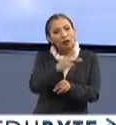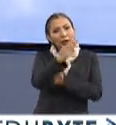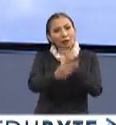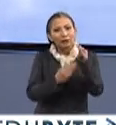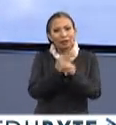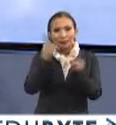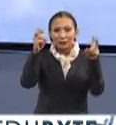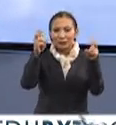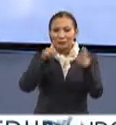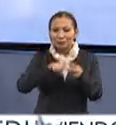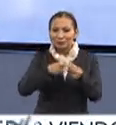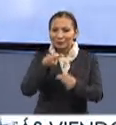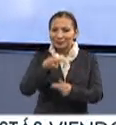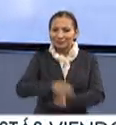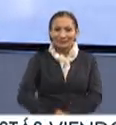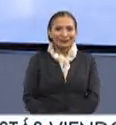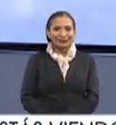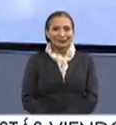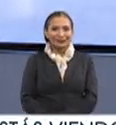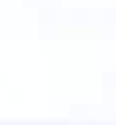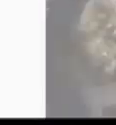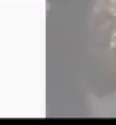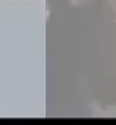a México y al mundo en estos temas. Aquí comenzamos.